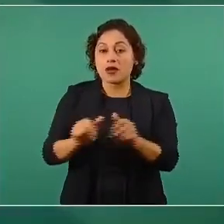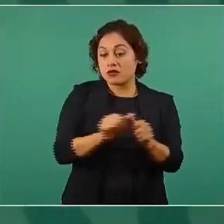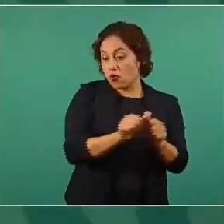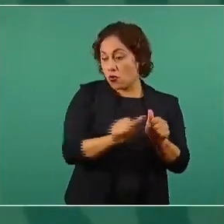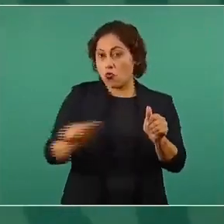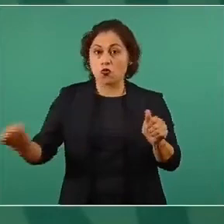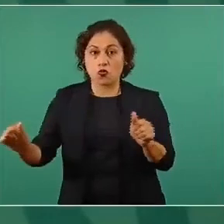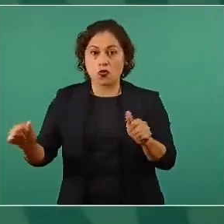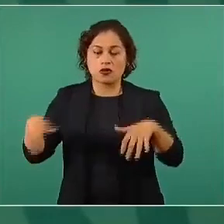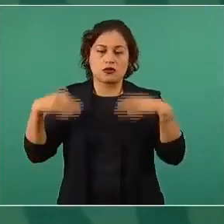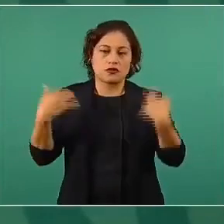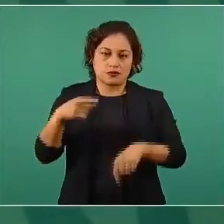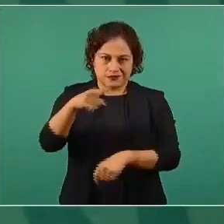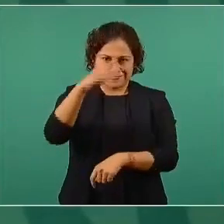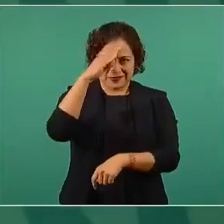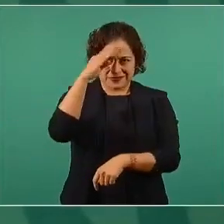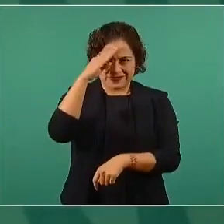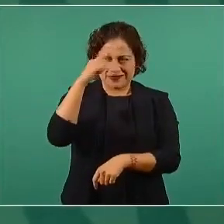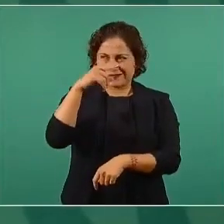ir de aquí